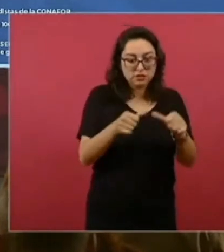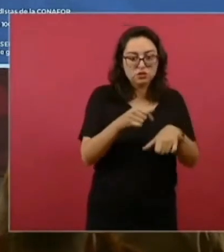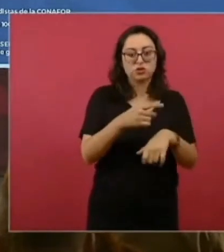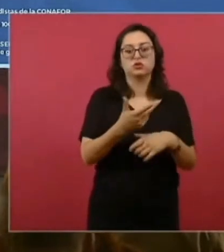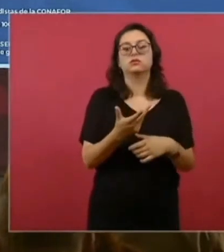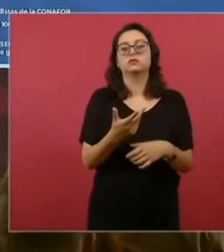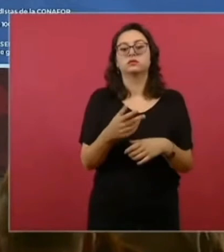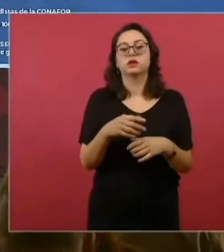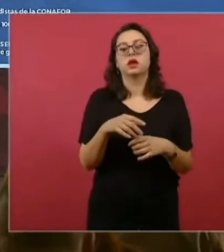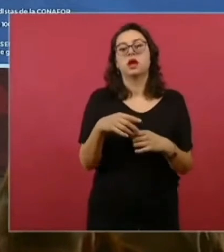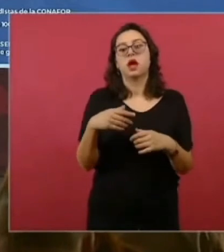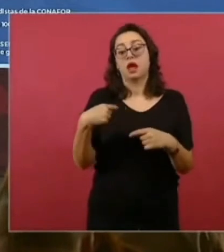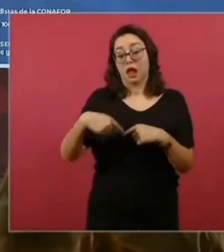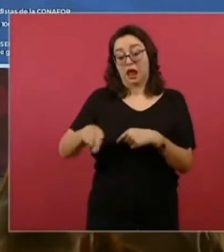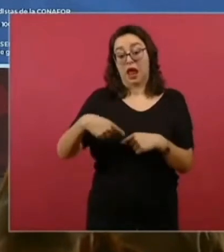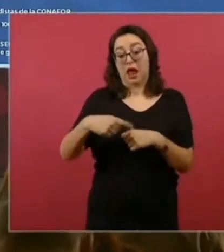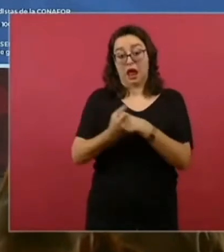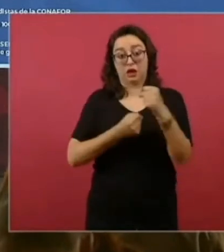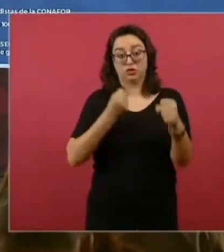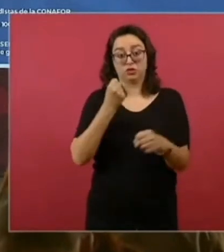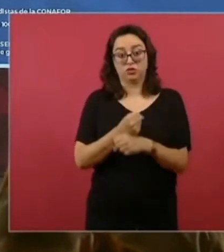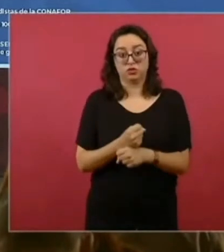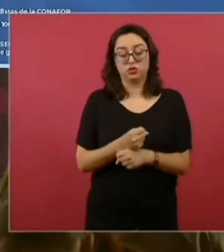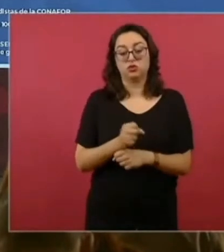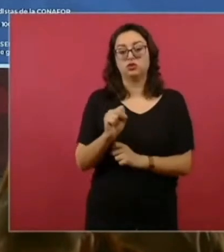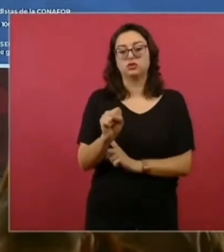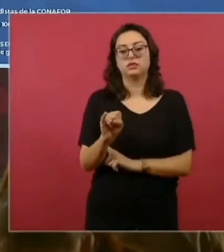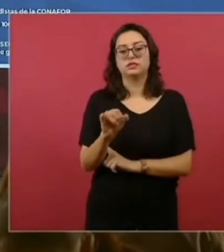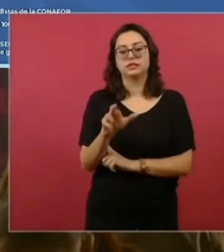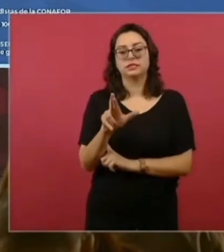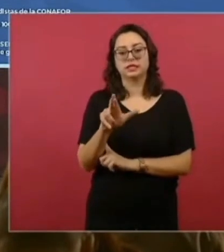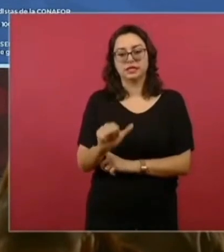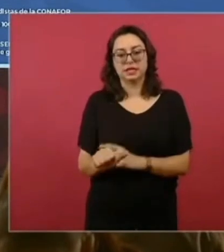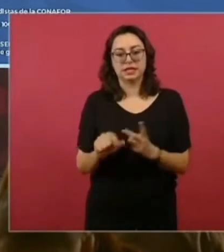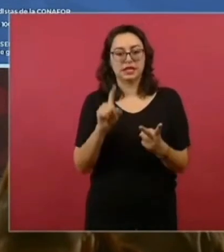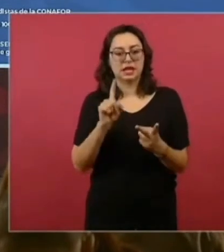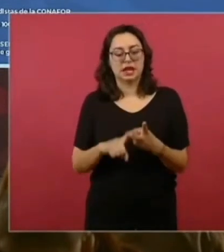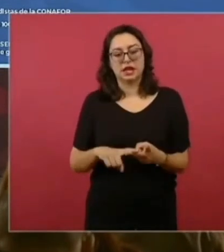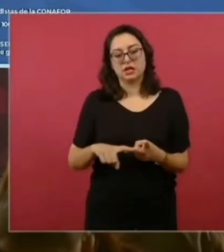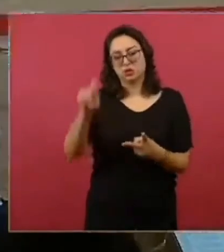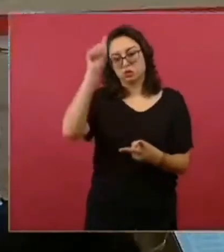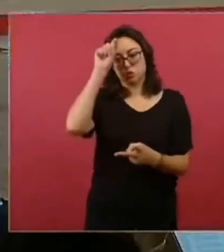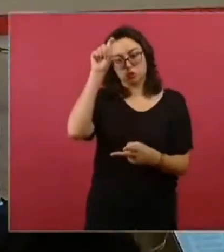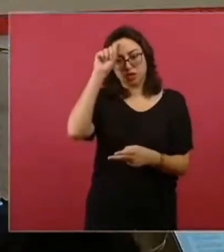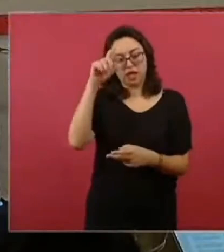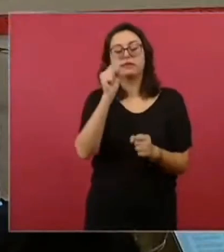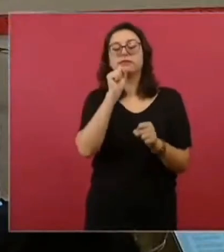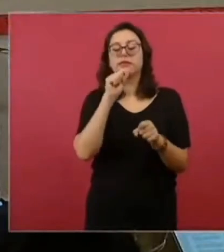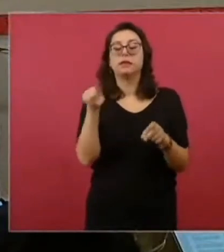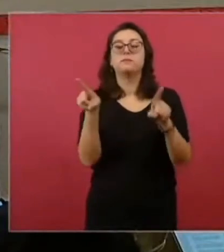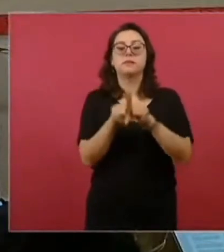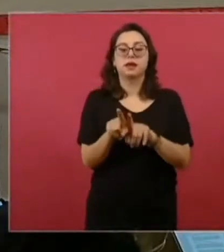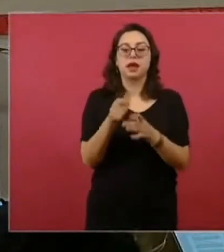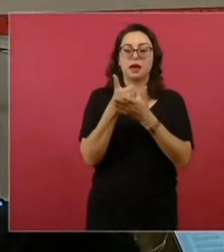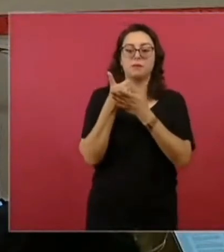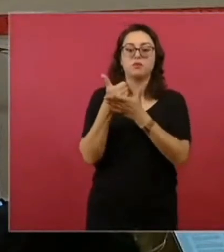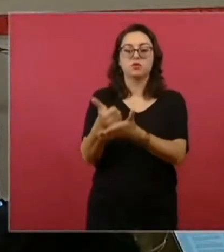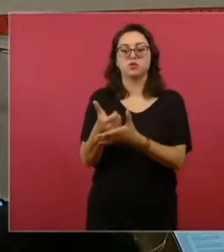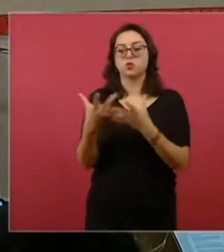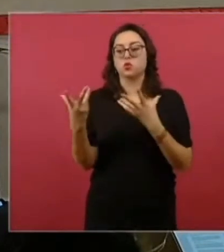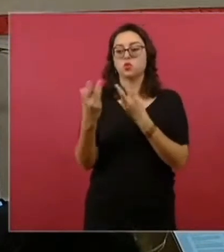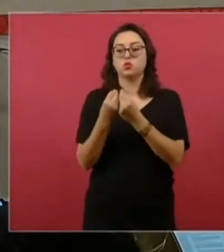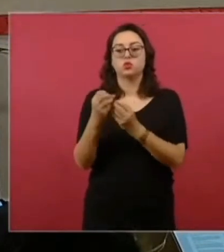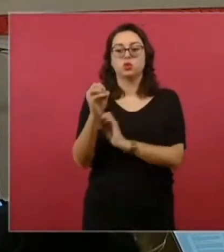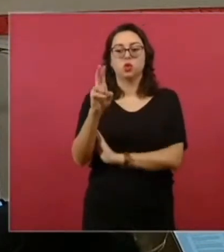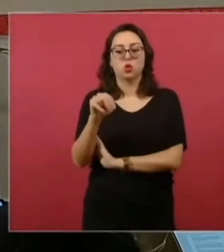Para Siria y para Turquía, este año enviamos, en el caso de Siria, también a través de las Naciones Unidas,